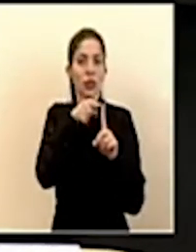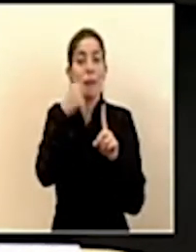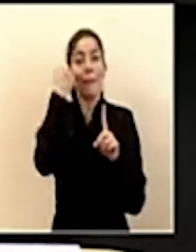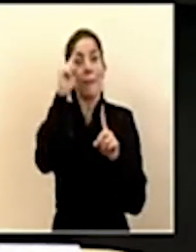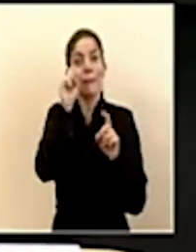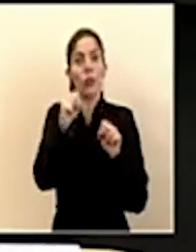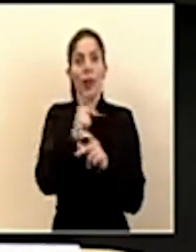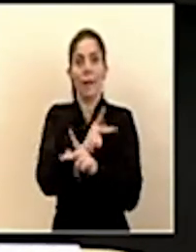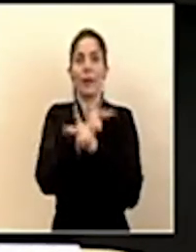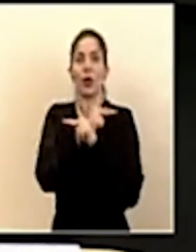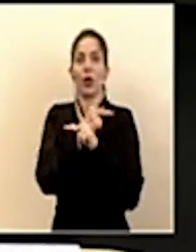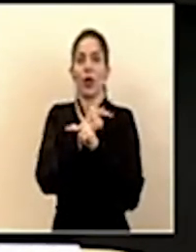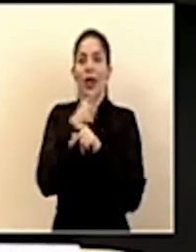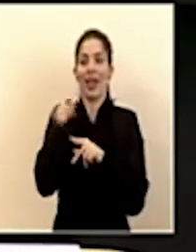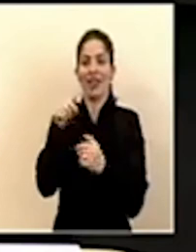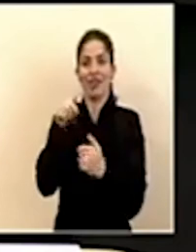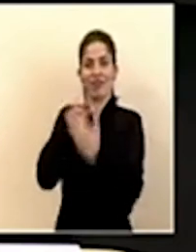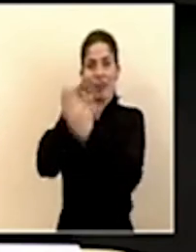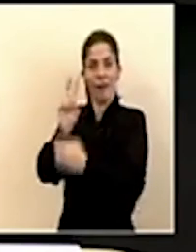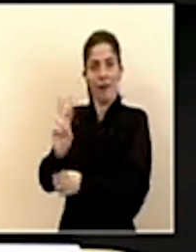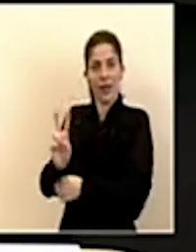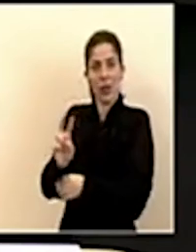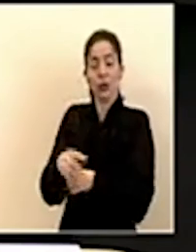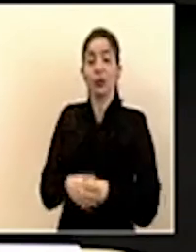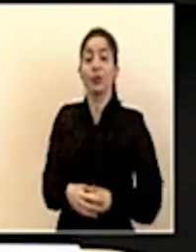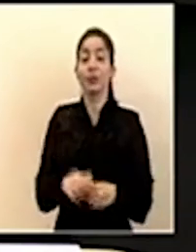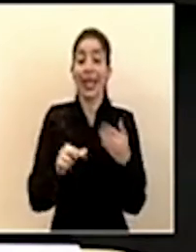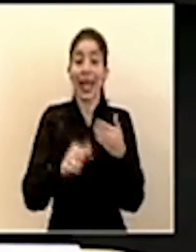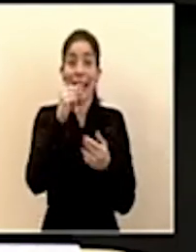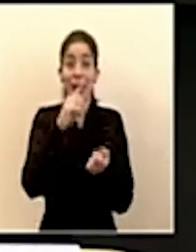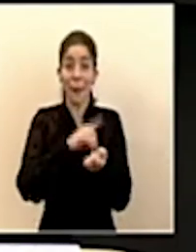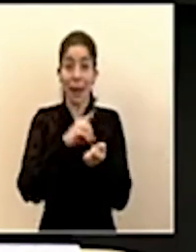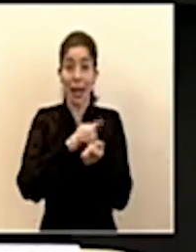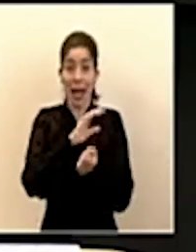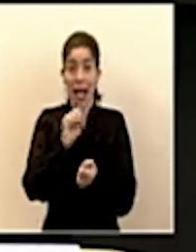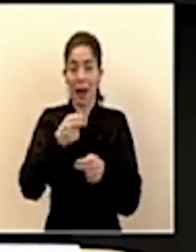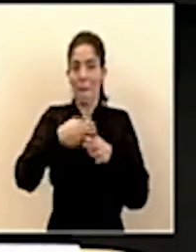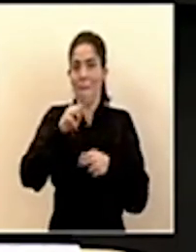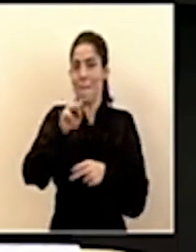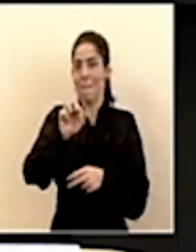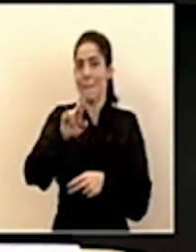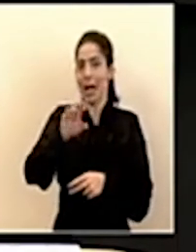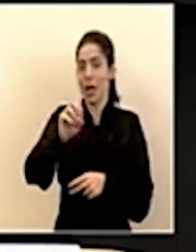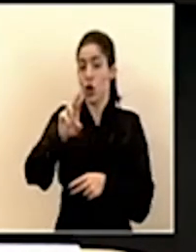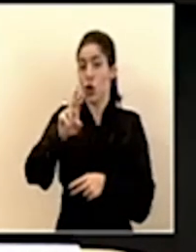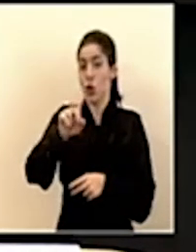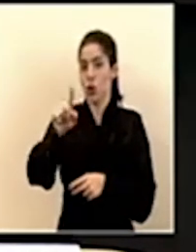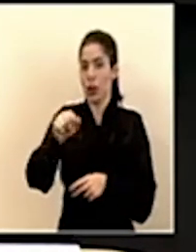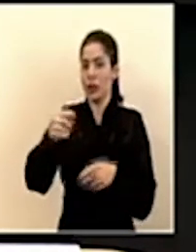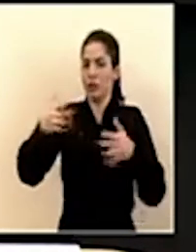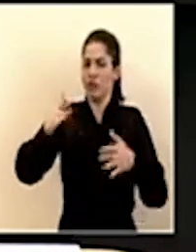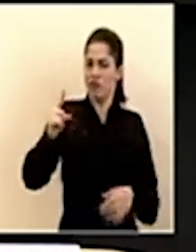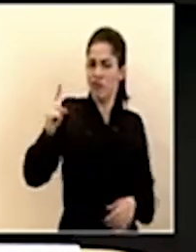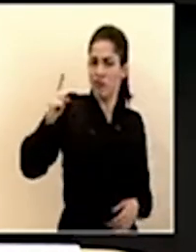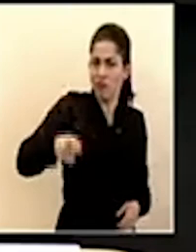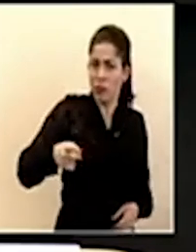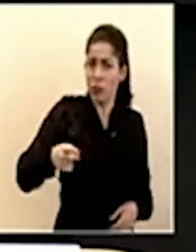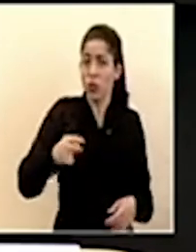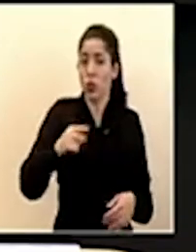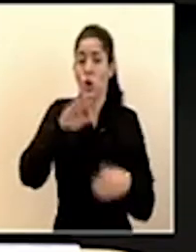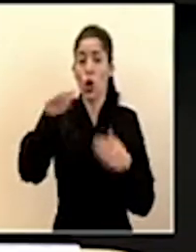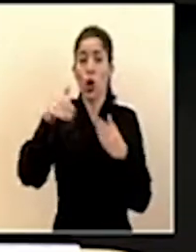protegerlos contra este virus el gerente médico de la caja el doctor Mario Ruiz emitió una directriz a todas las